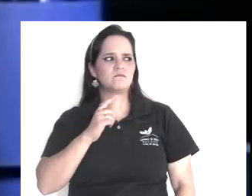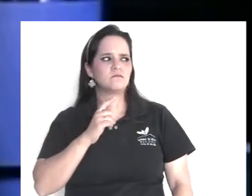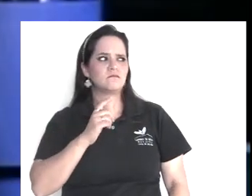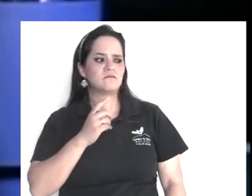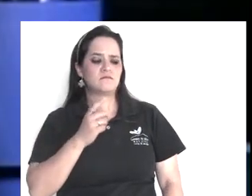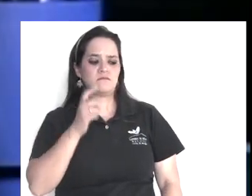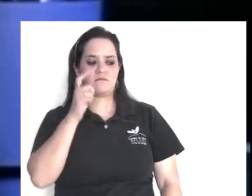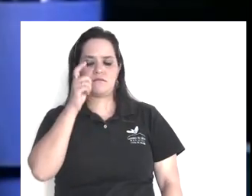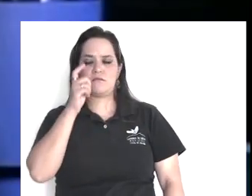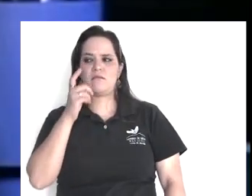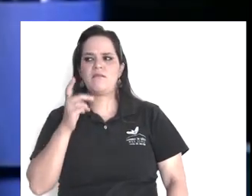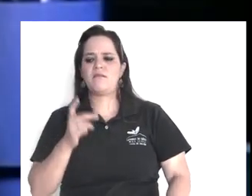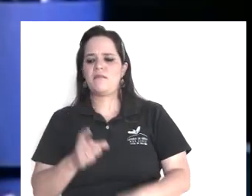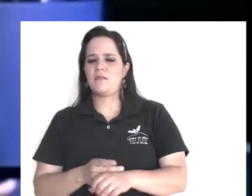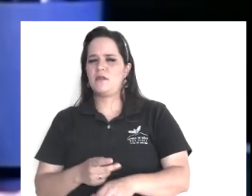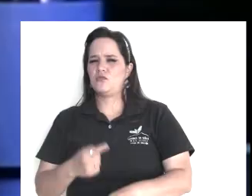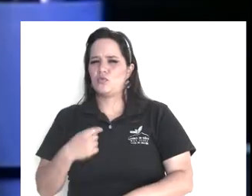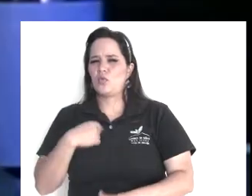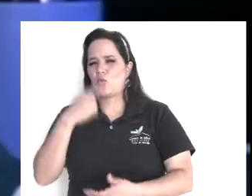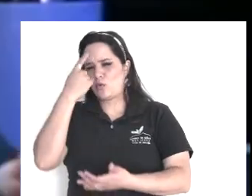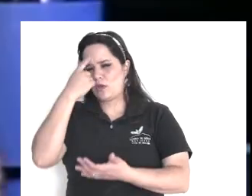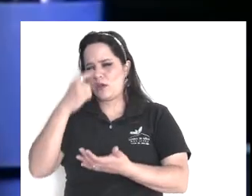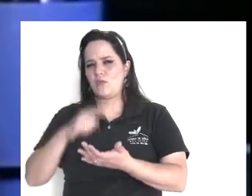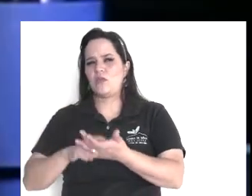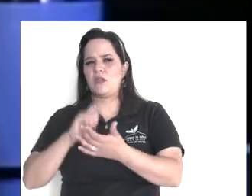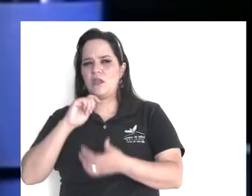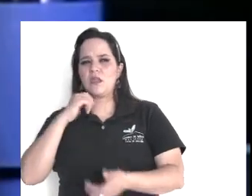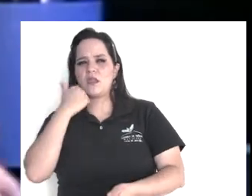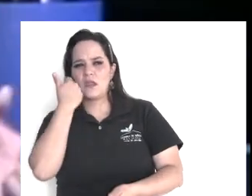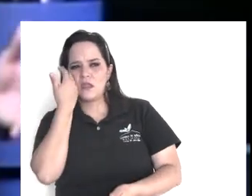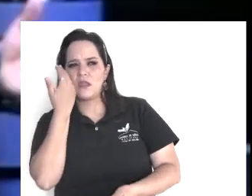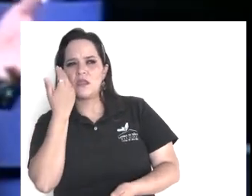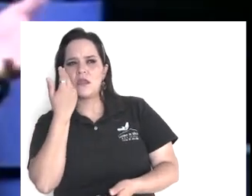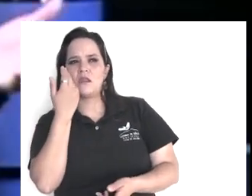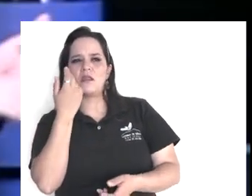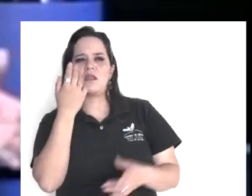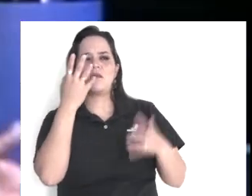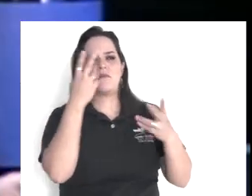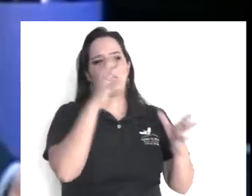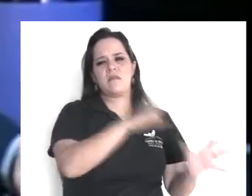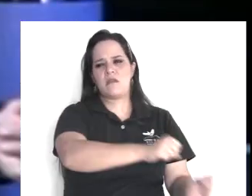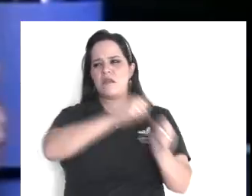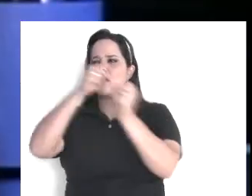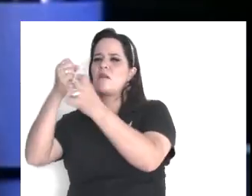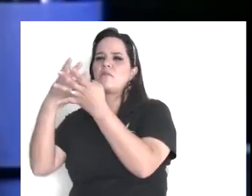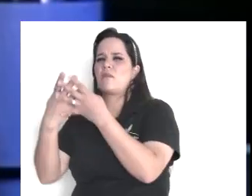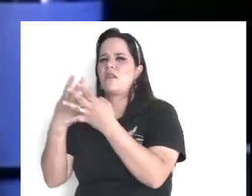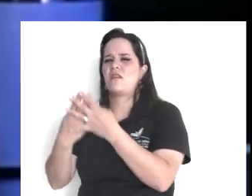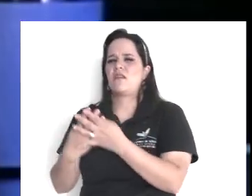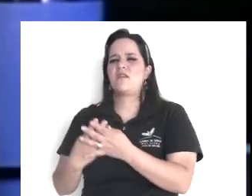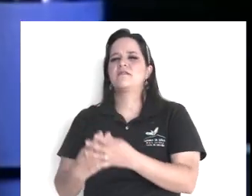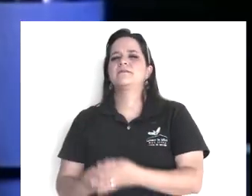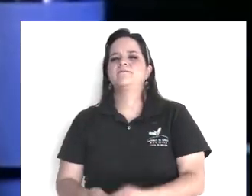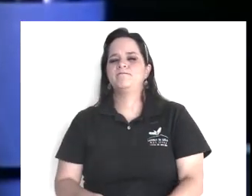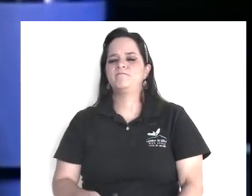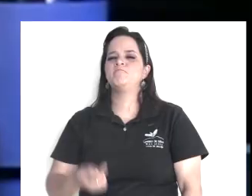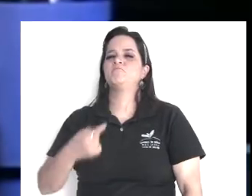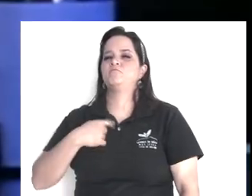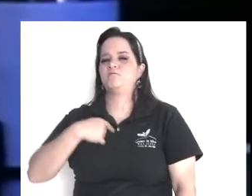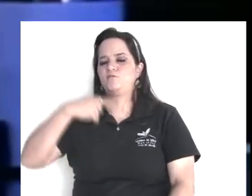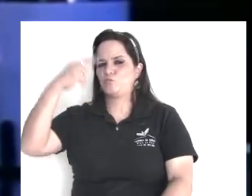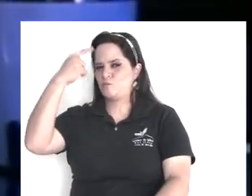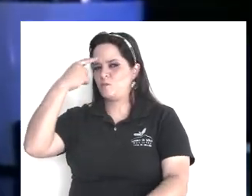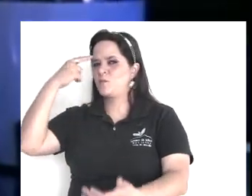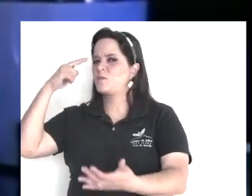llega la patrulla, y me lleve, en eso, pasó una patrulla, pero no tenía nada que ver, coincidió, pasó una patrulla, dijo, ya me agarraron,